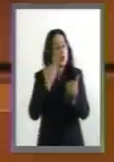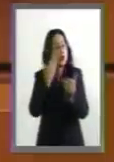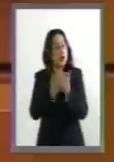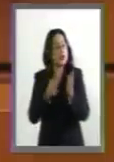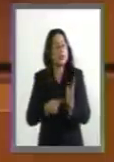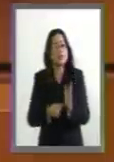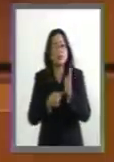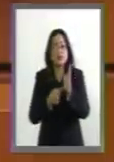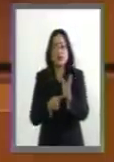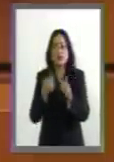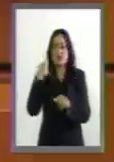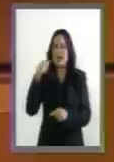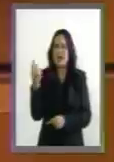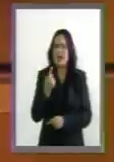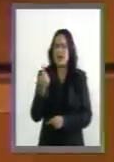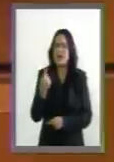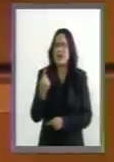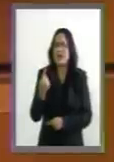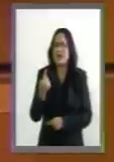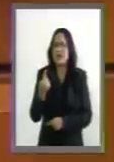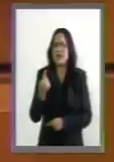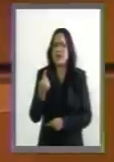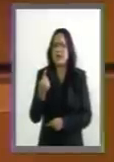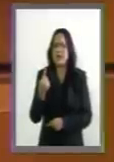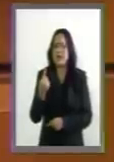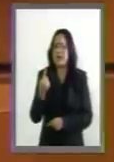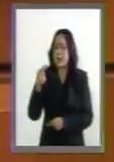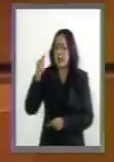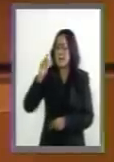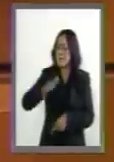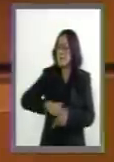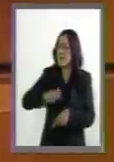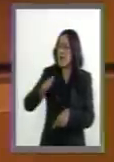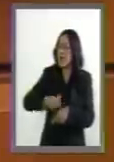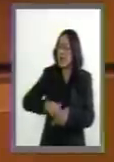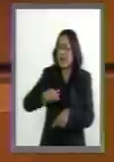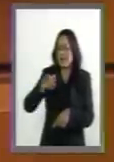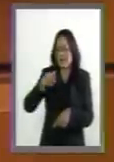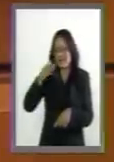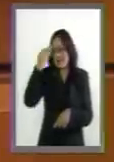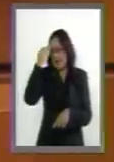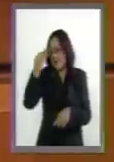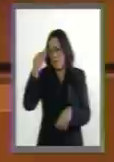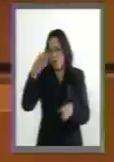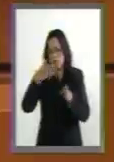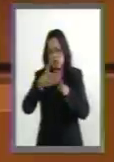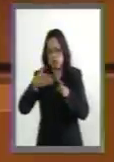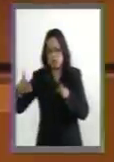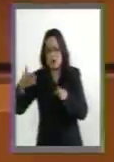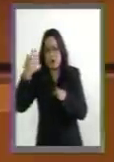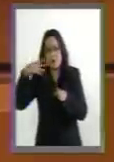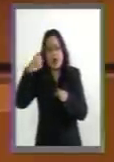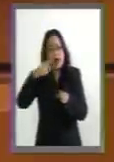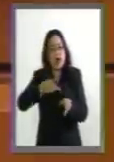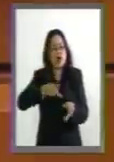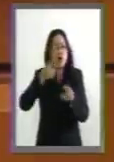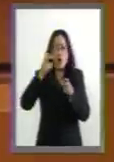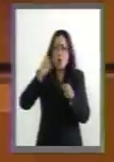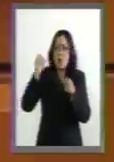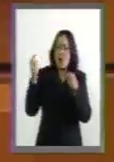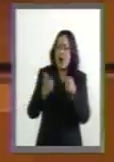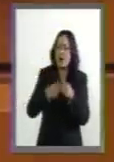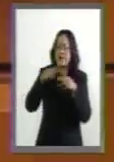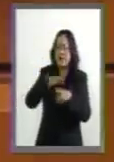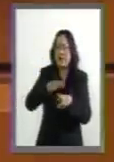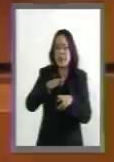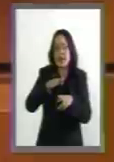encarecimiento de todos los delitos en materia de hidrocarburos, ya no sólo lo